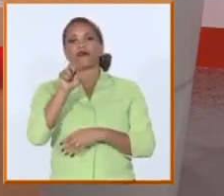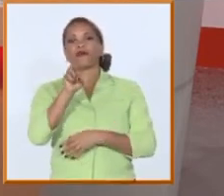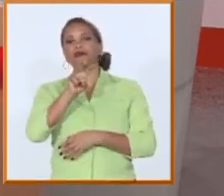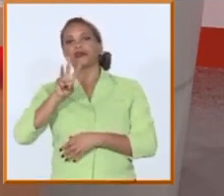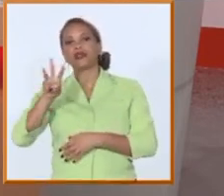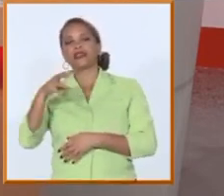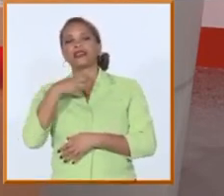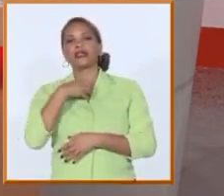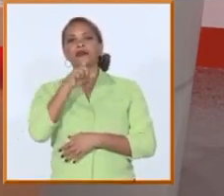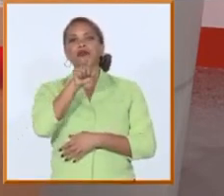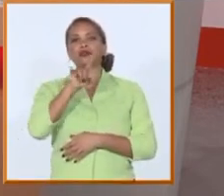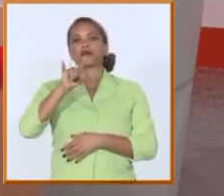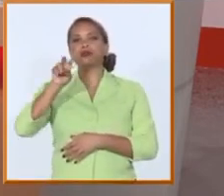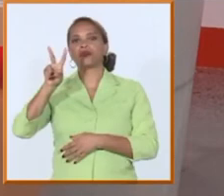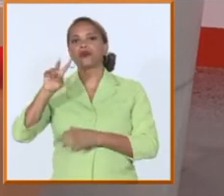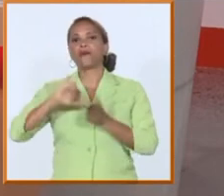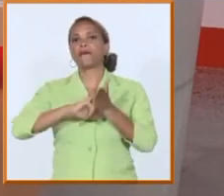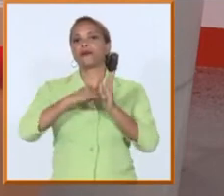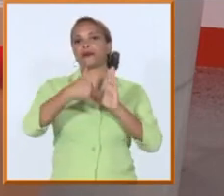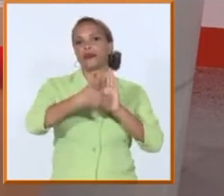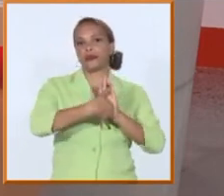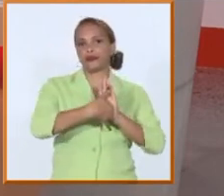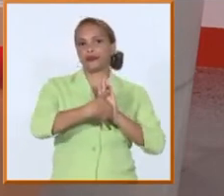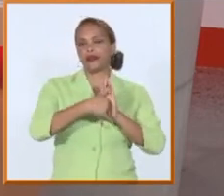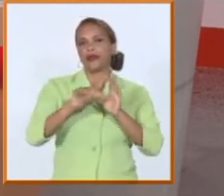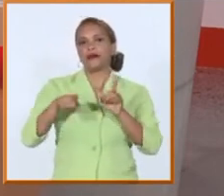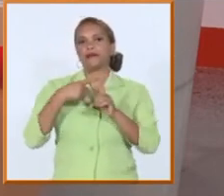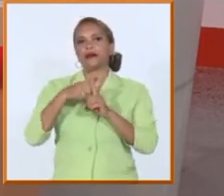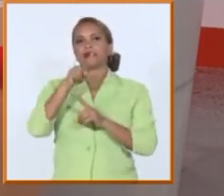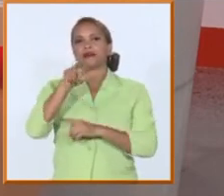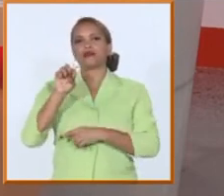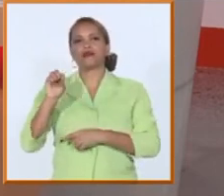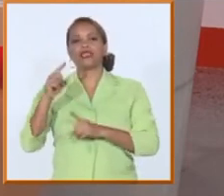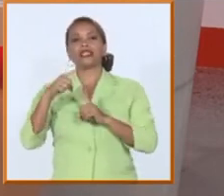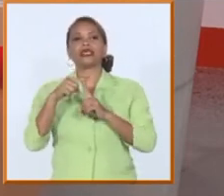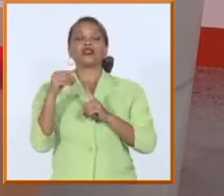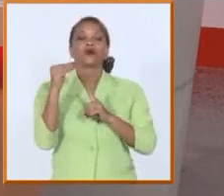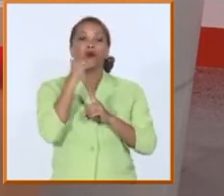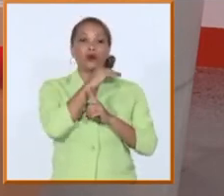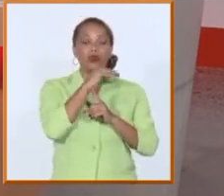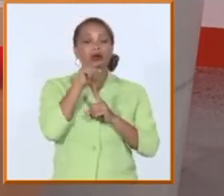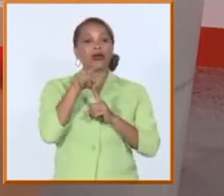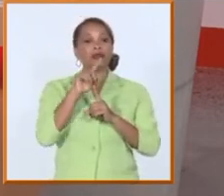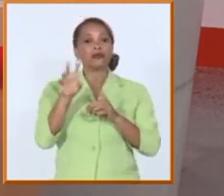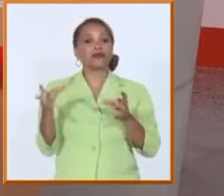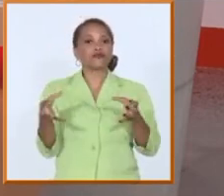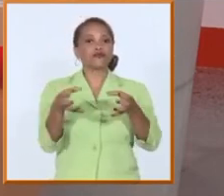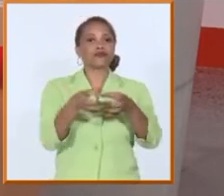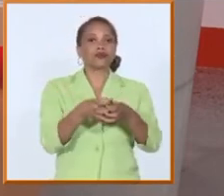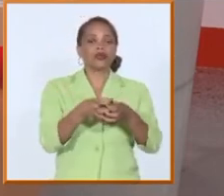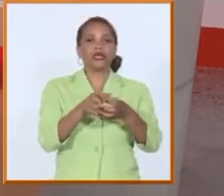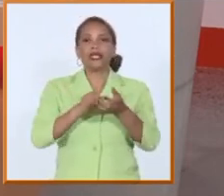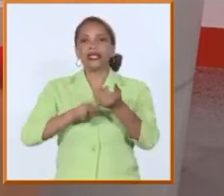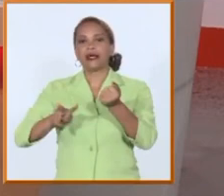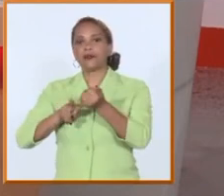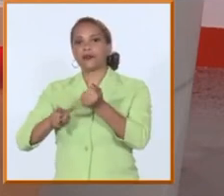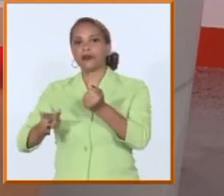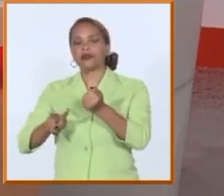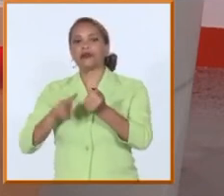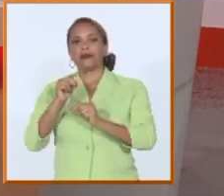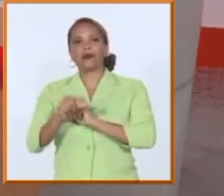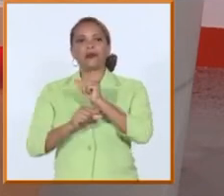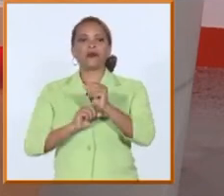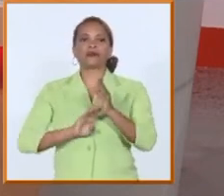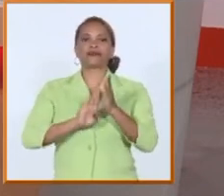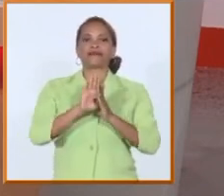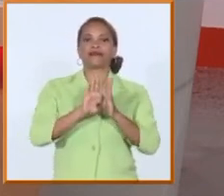192 proyectos y más de 120 tecnologías que se absorben por los territorios para su desarrollo que se generan